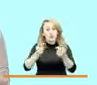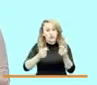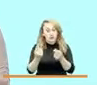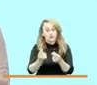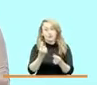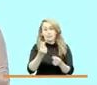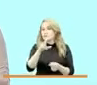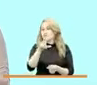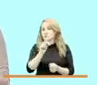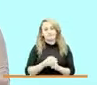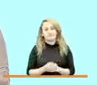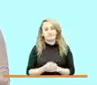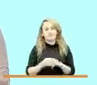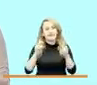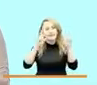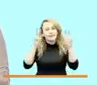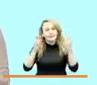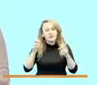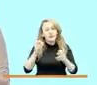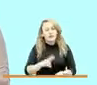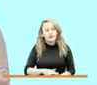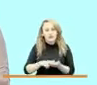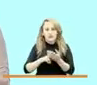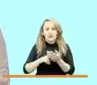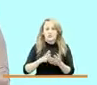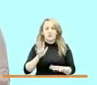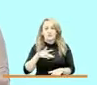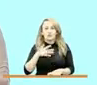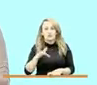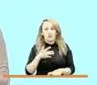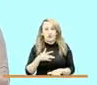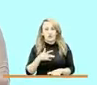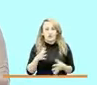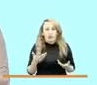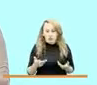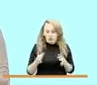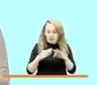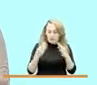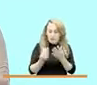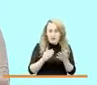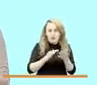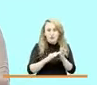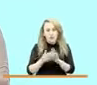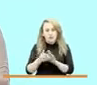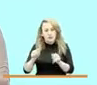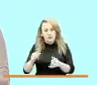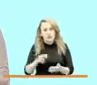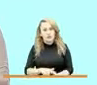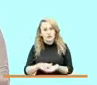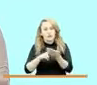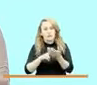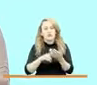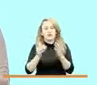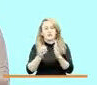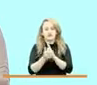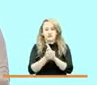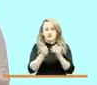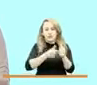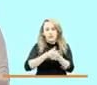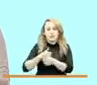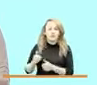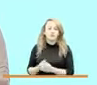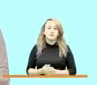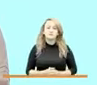pensar en los temas de recuperación emocional donde les permite a las familias y a las comunidades recuperar cada una de sus capacidades es